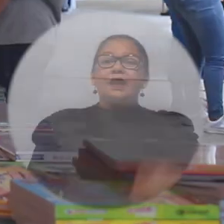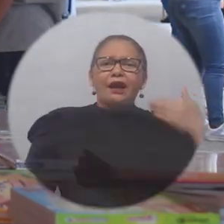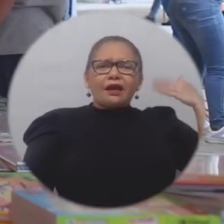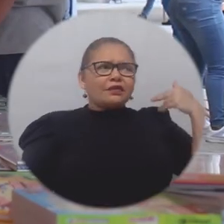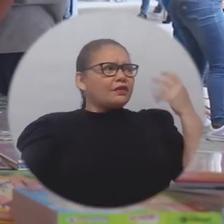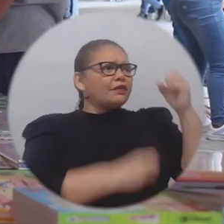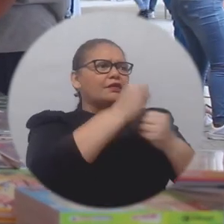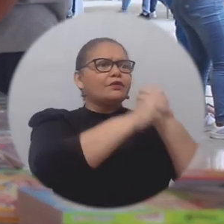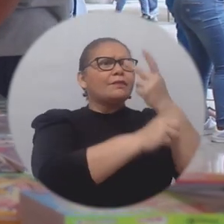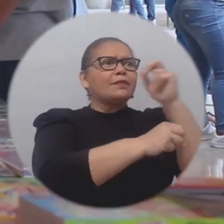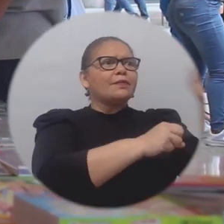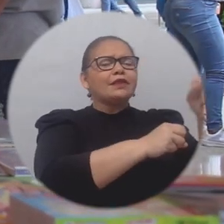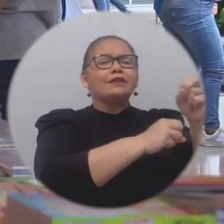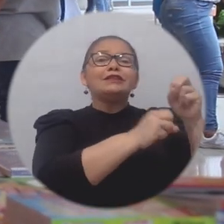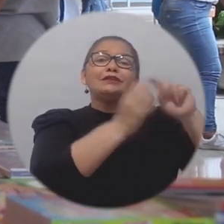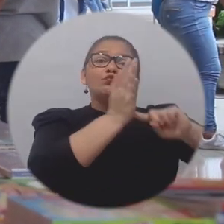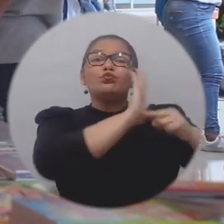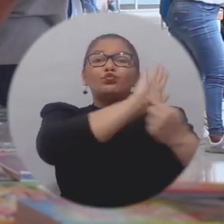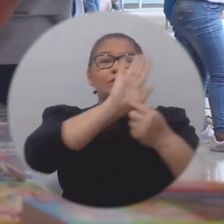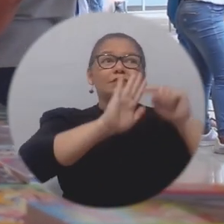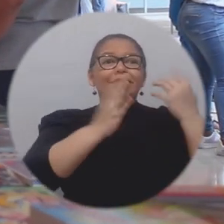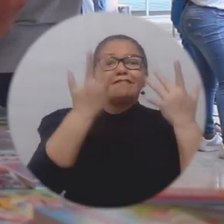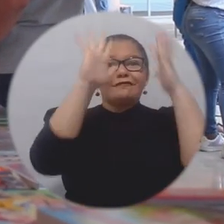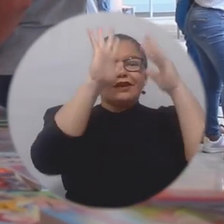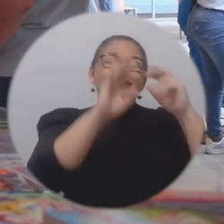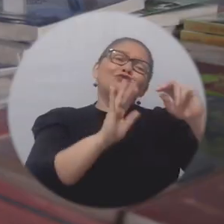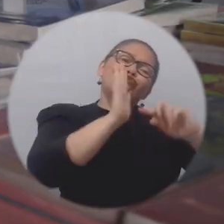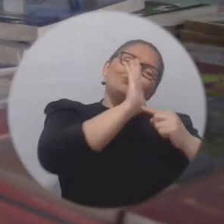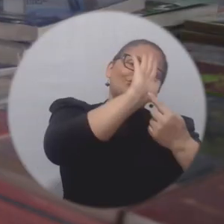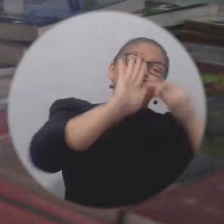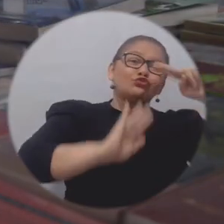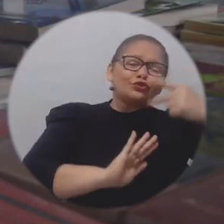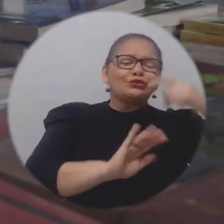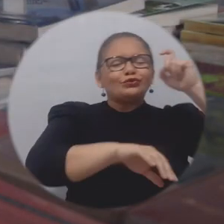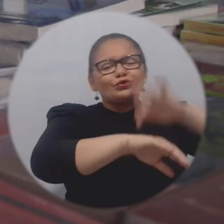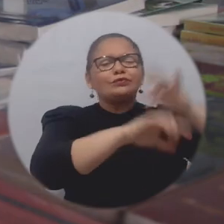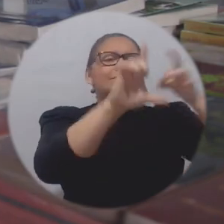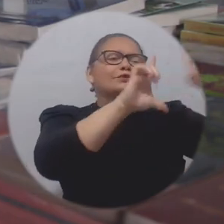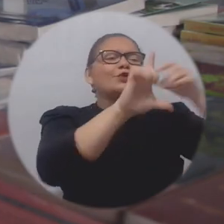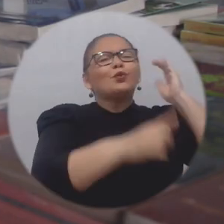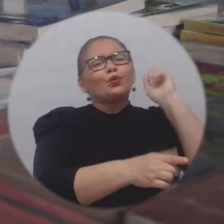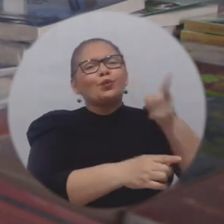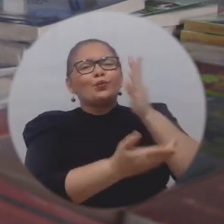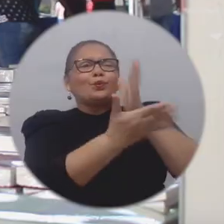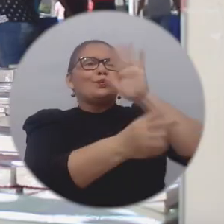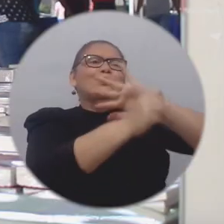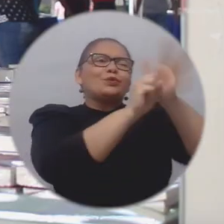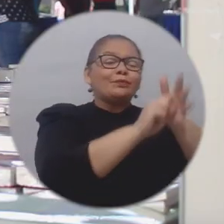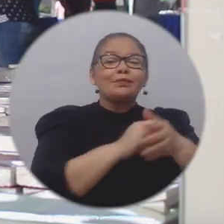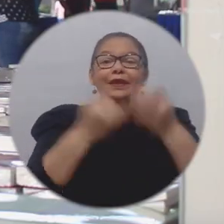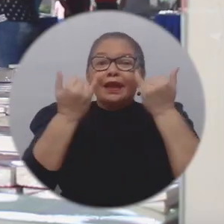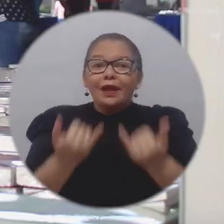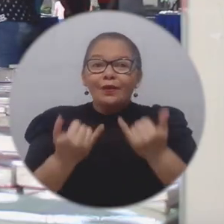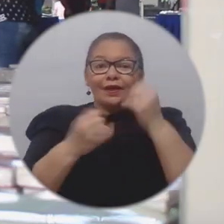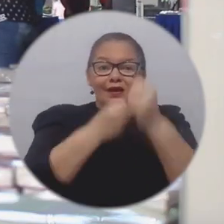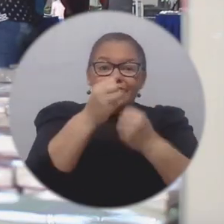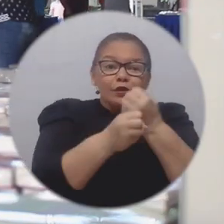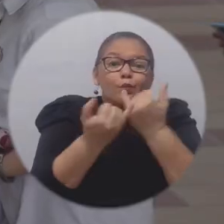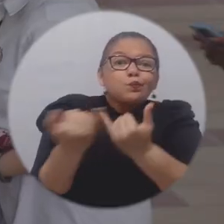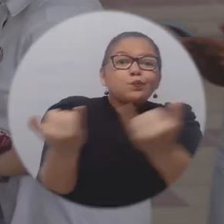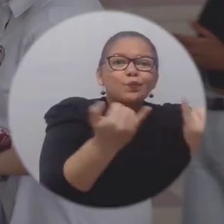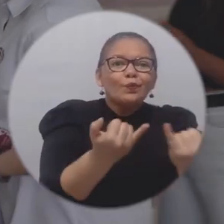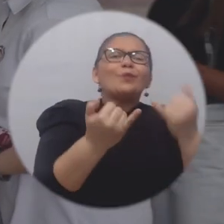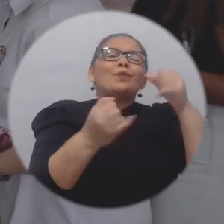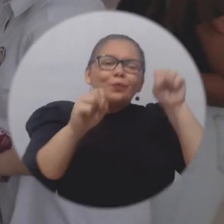En 2020, la segunda edición de la feria se realizó de manera virtual por las restricciones de la pandemia y este año, en el marco del